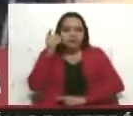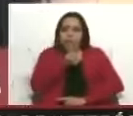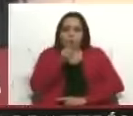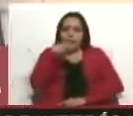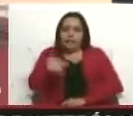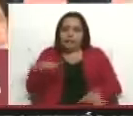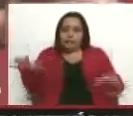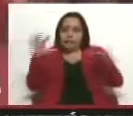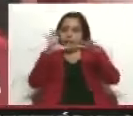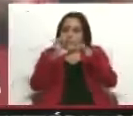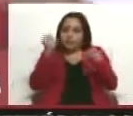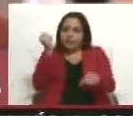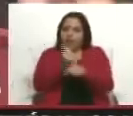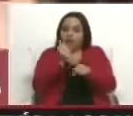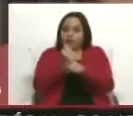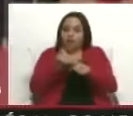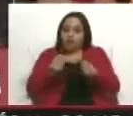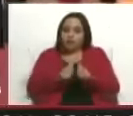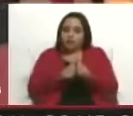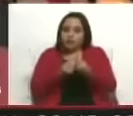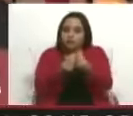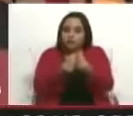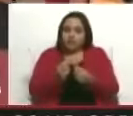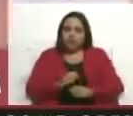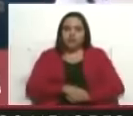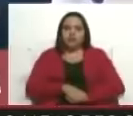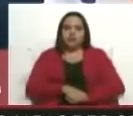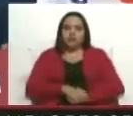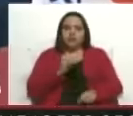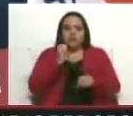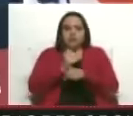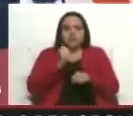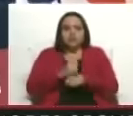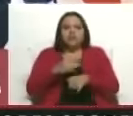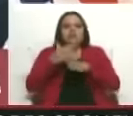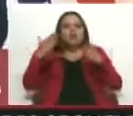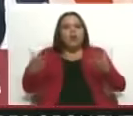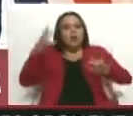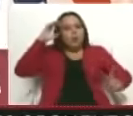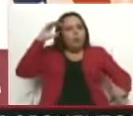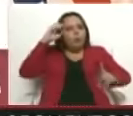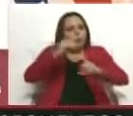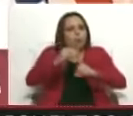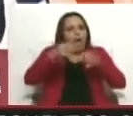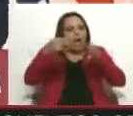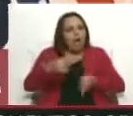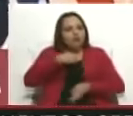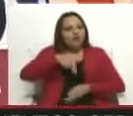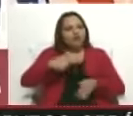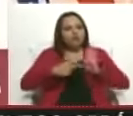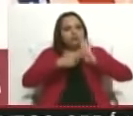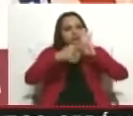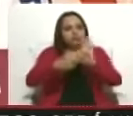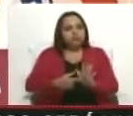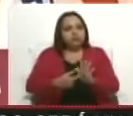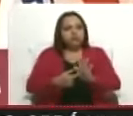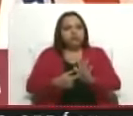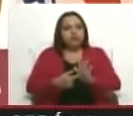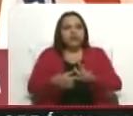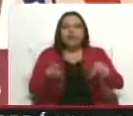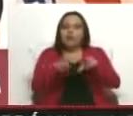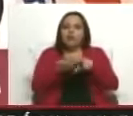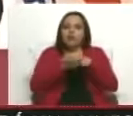un trabajo en común, un trabajo con unas grandes proyecciones, que lo vamos a seguir mostrando como lo hemos demostrado